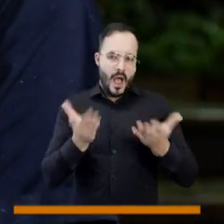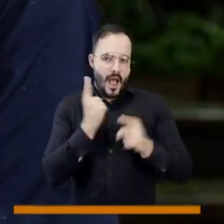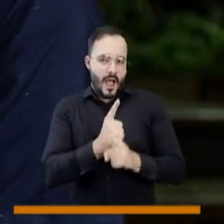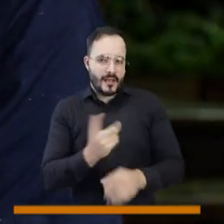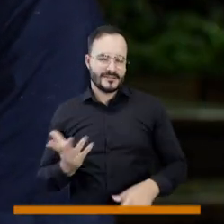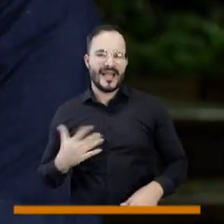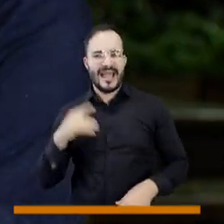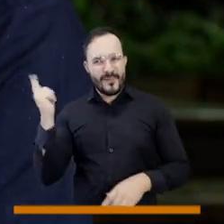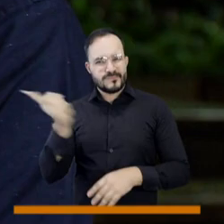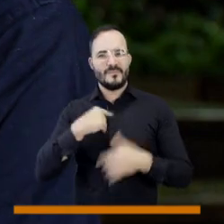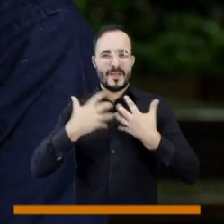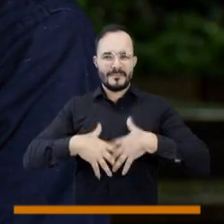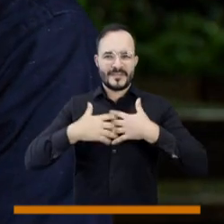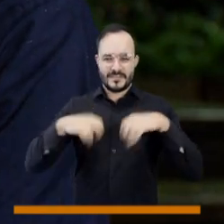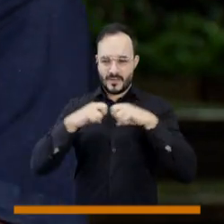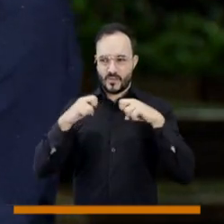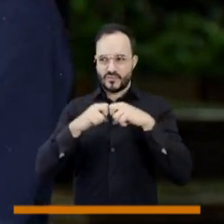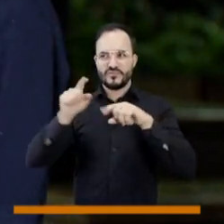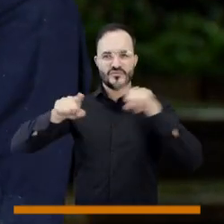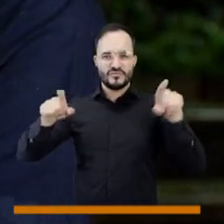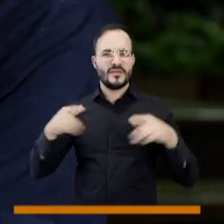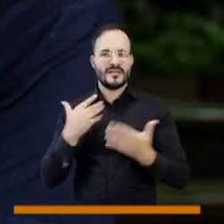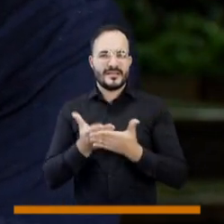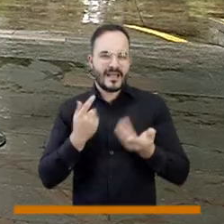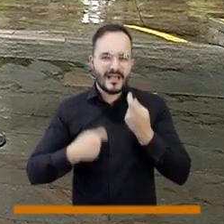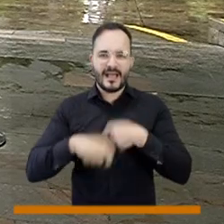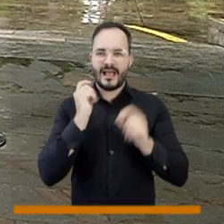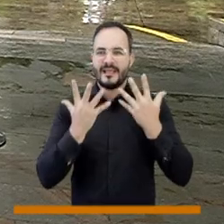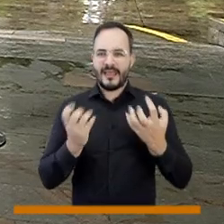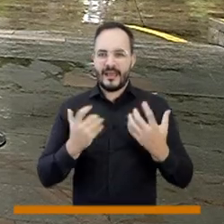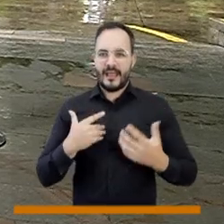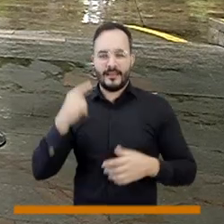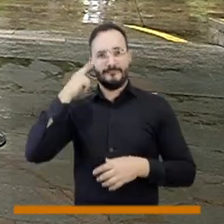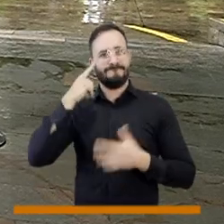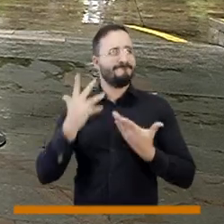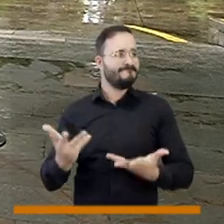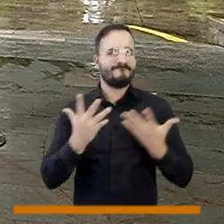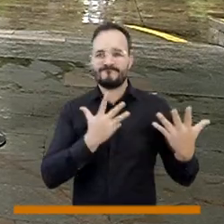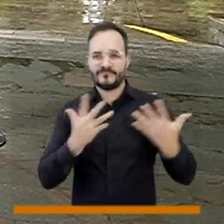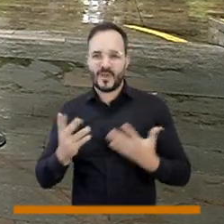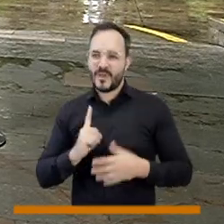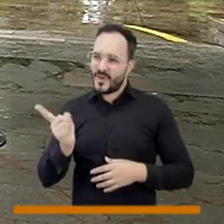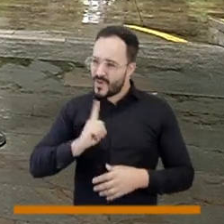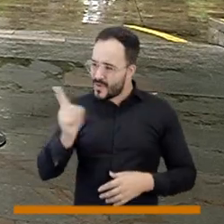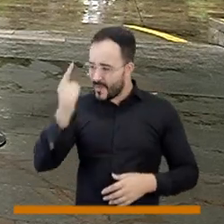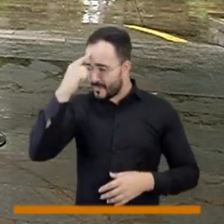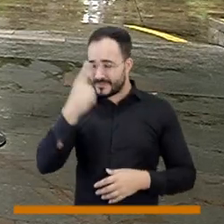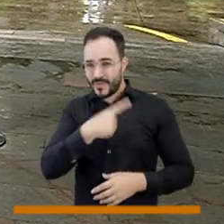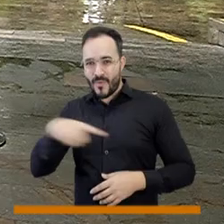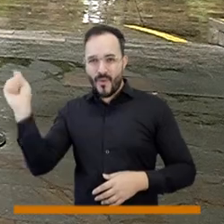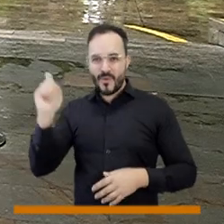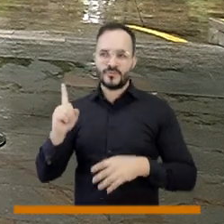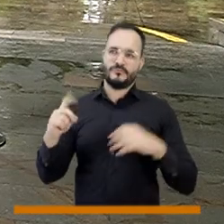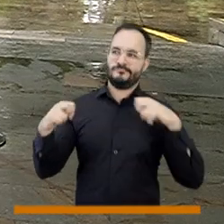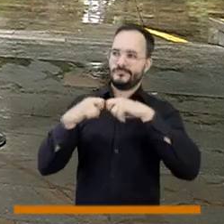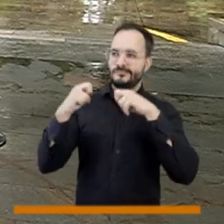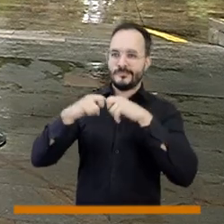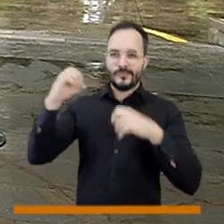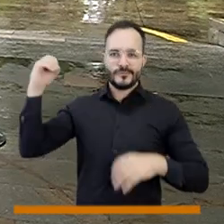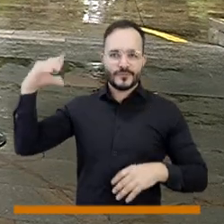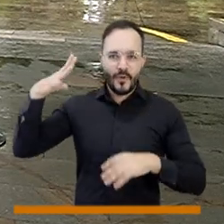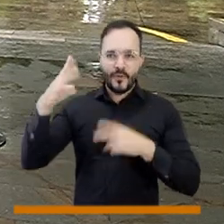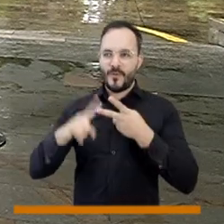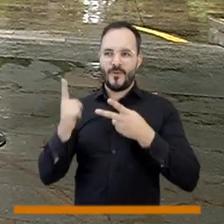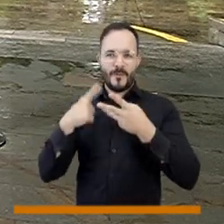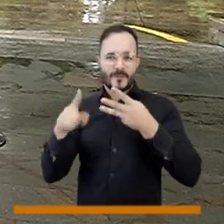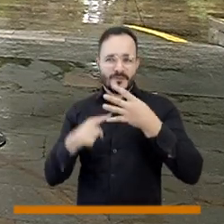es que las empresas de energía son empresas de energía y piensan como empresas de energía. A veces falta que se piense un poquito más afuera de la caja para decir, me crees que nos podemos meter en estos